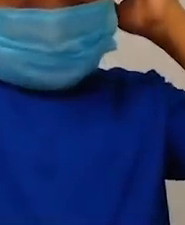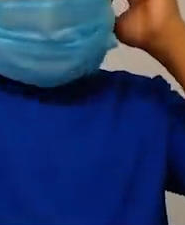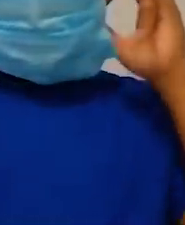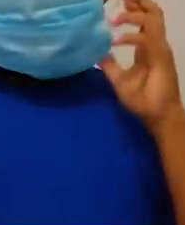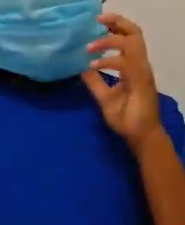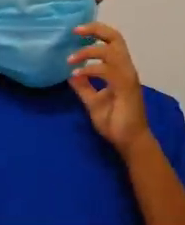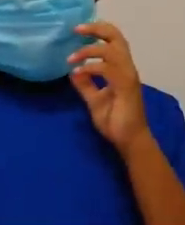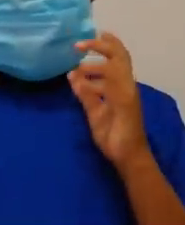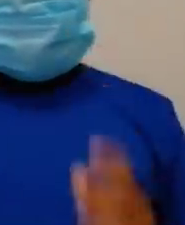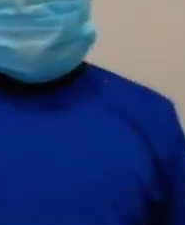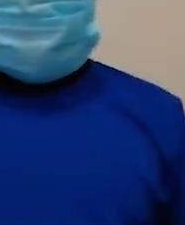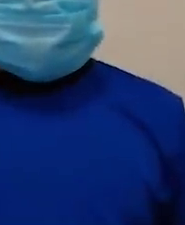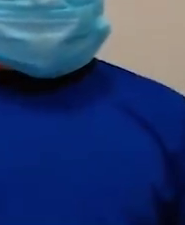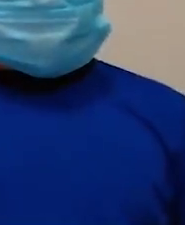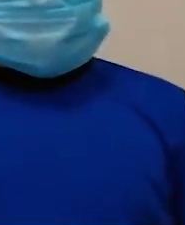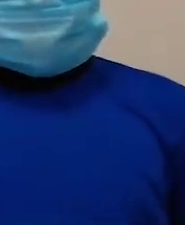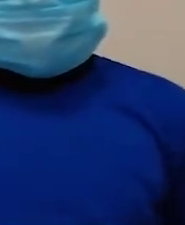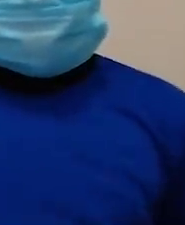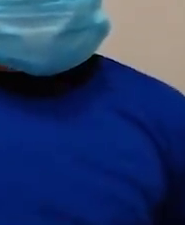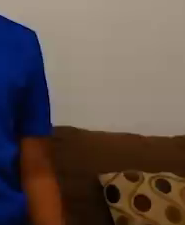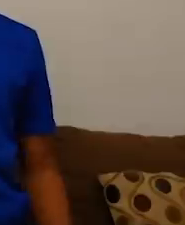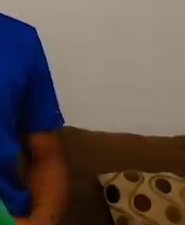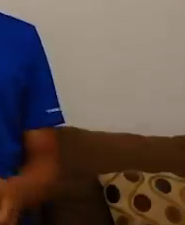Música Música